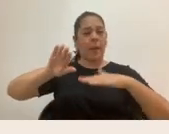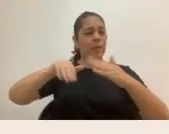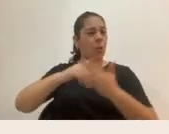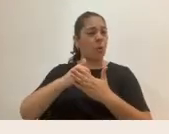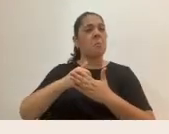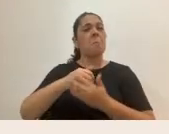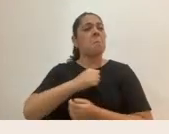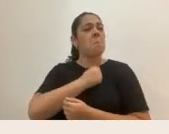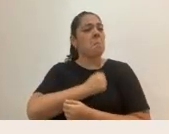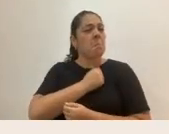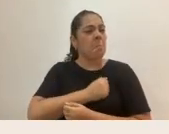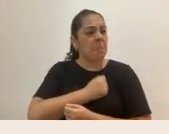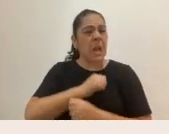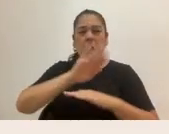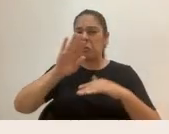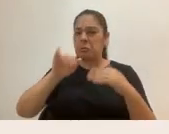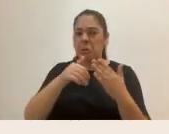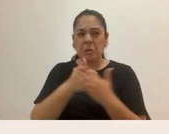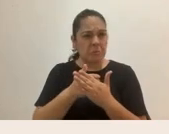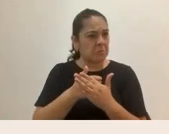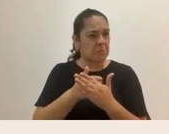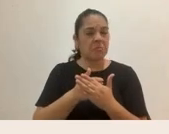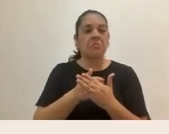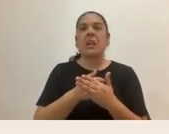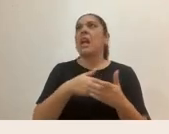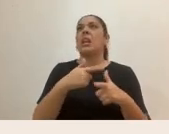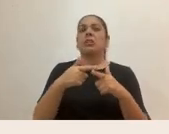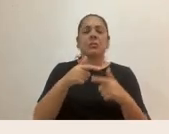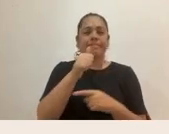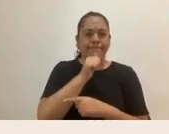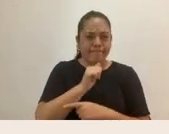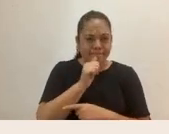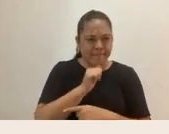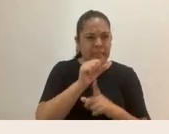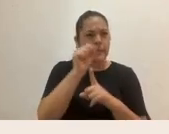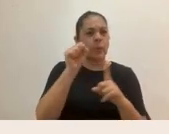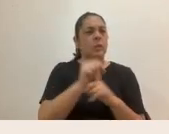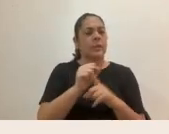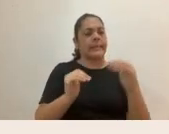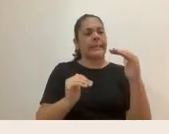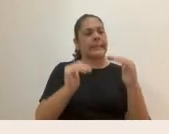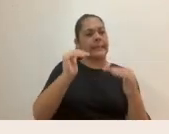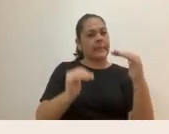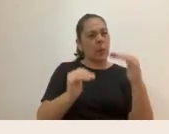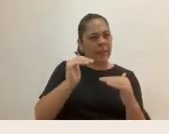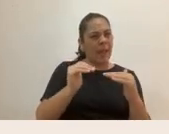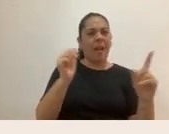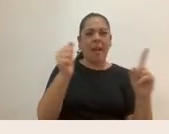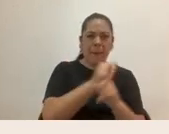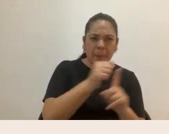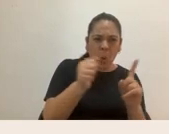Entonces, se aguantan situaciones de desigualdad, de discriminación, de violencia